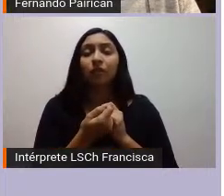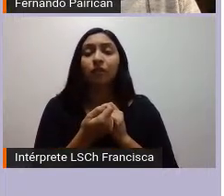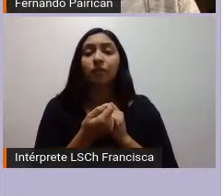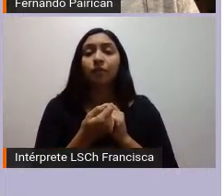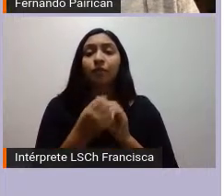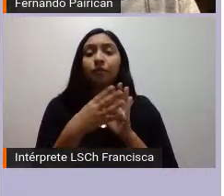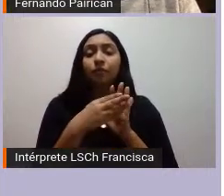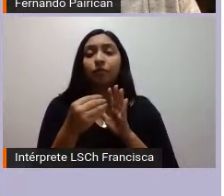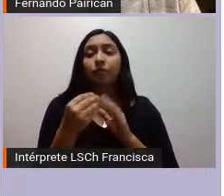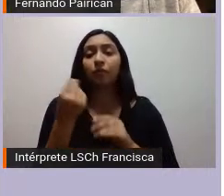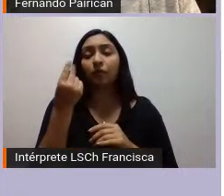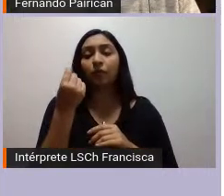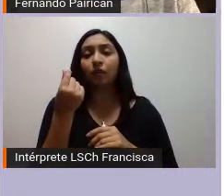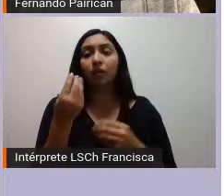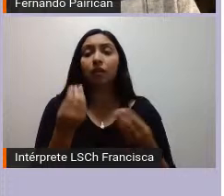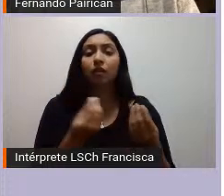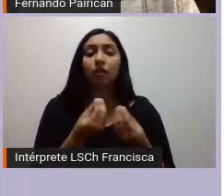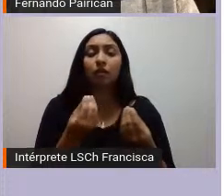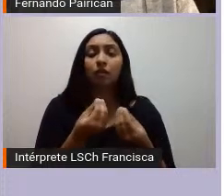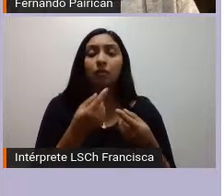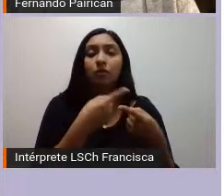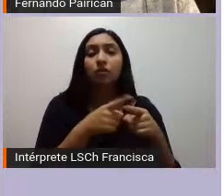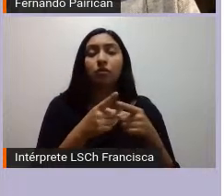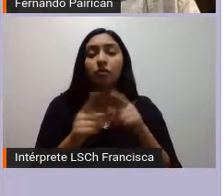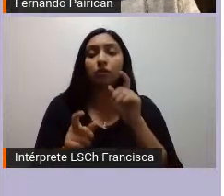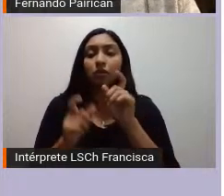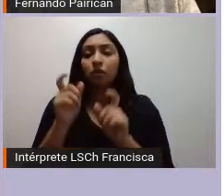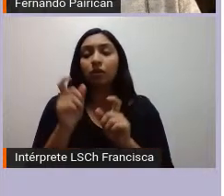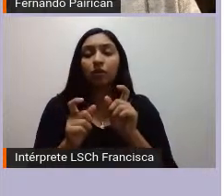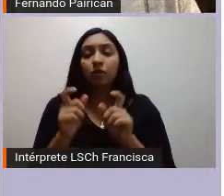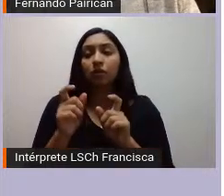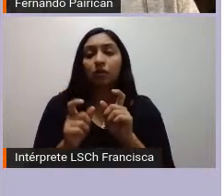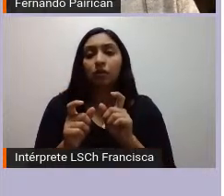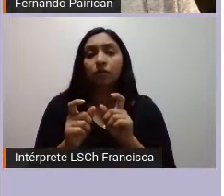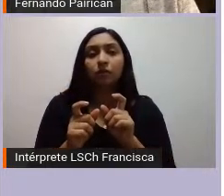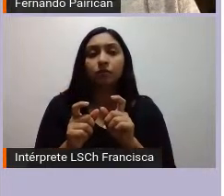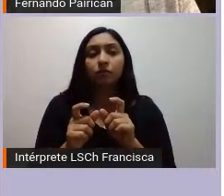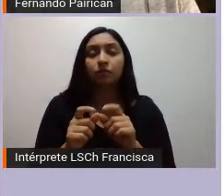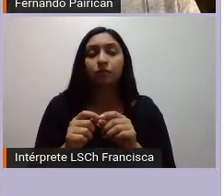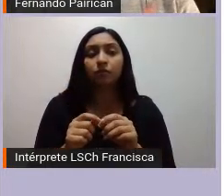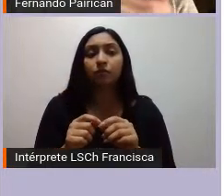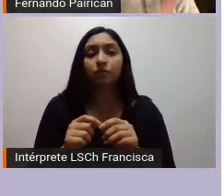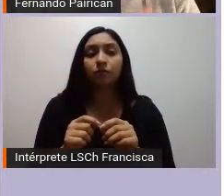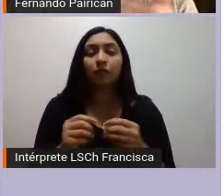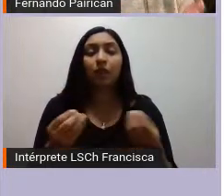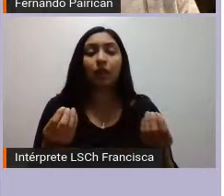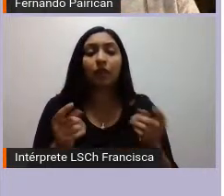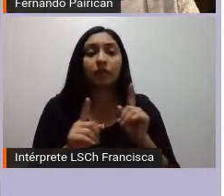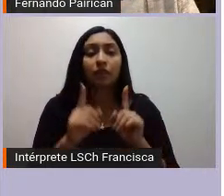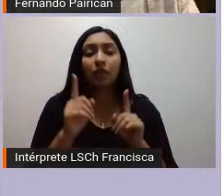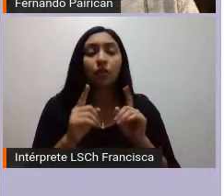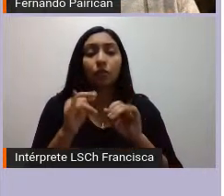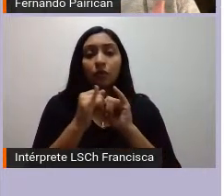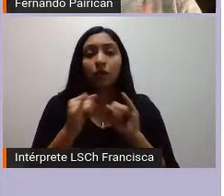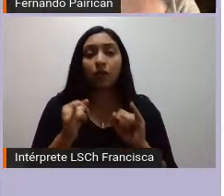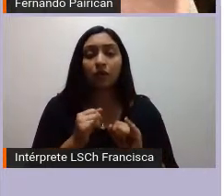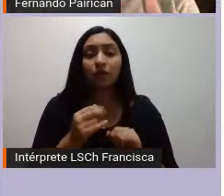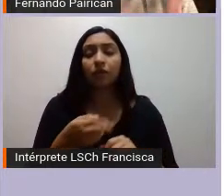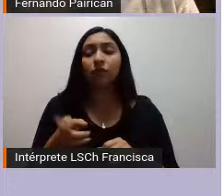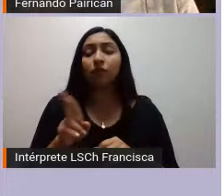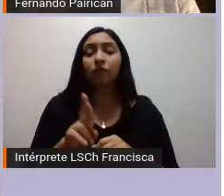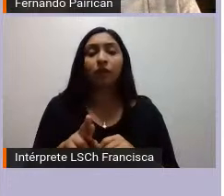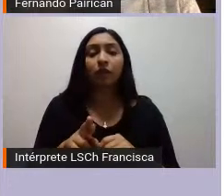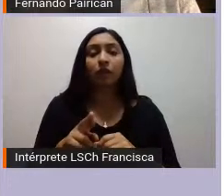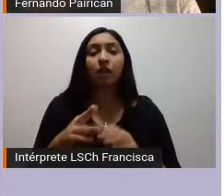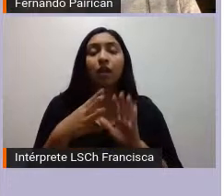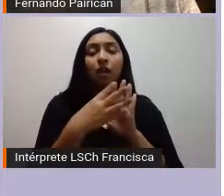Enrique Antileo y otros autores y autoras han llamado el multiculturalismo que de alguna manera es la revigorización del modelo económico a partir de